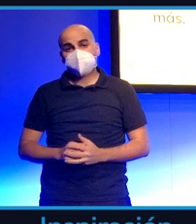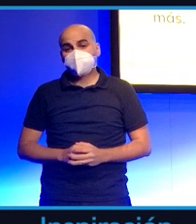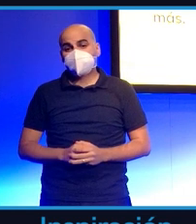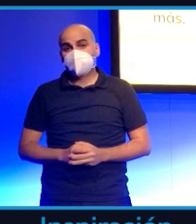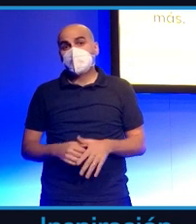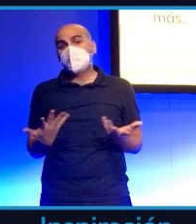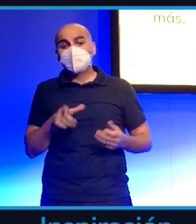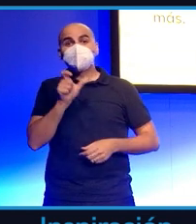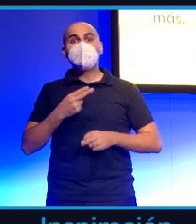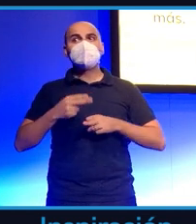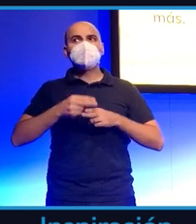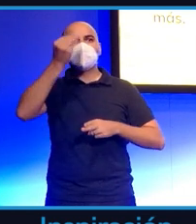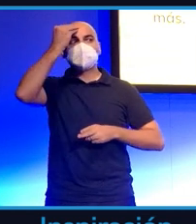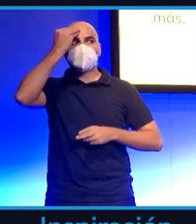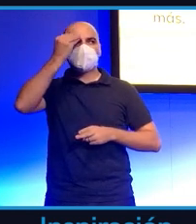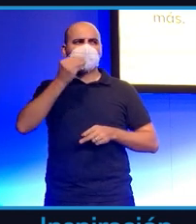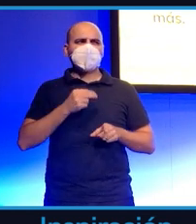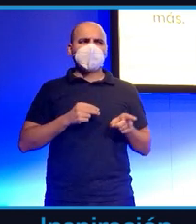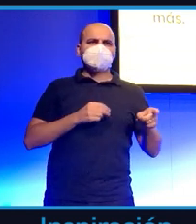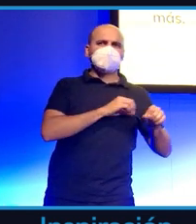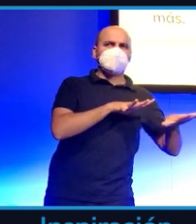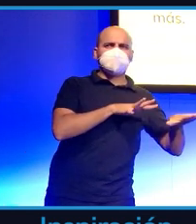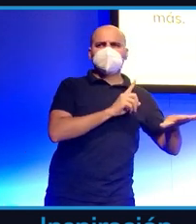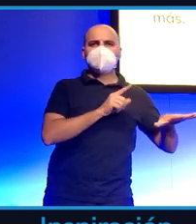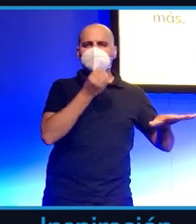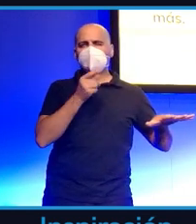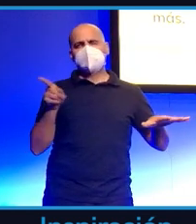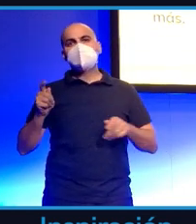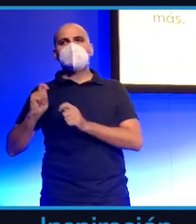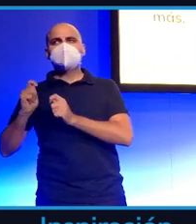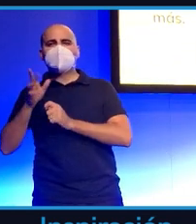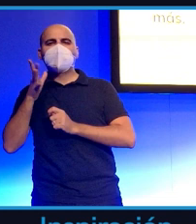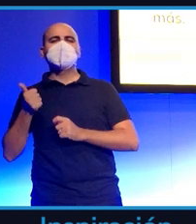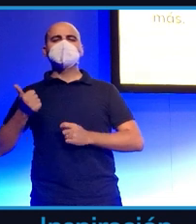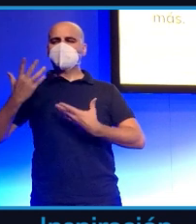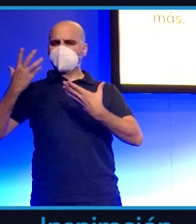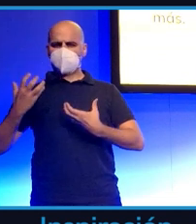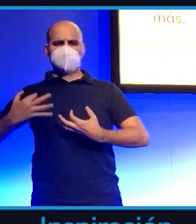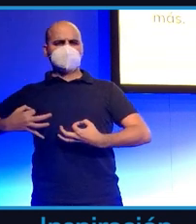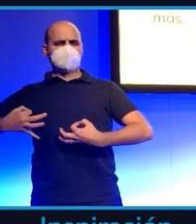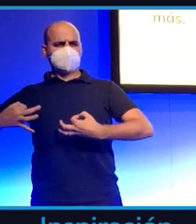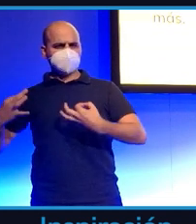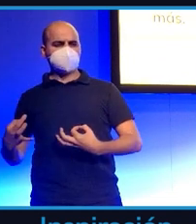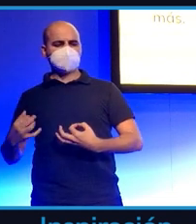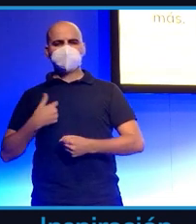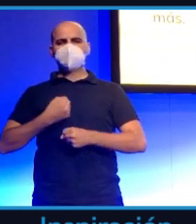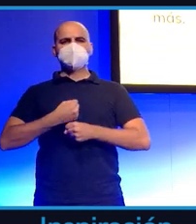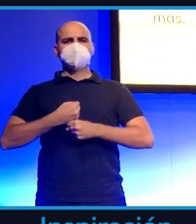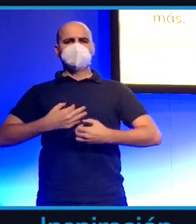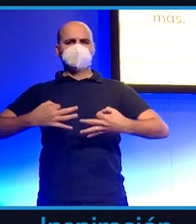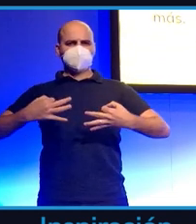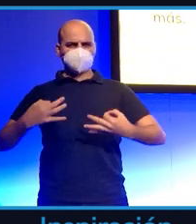y que eso deja un pozo y una trascendencia más correspondiente a lo que es su labor o su cometido.